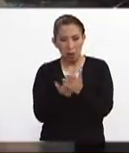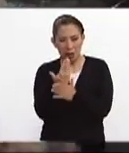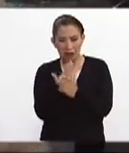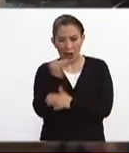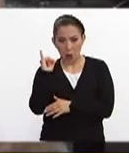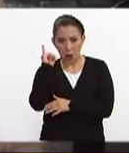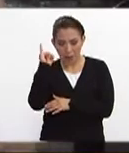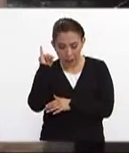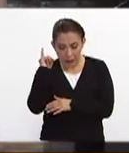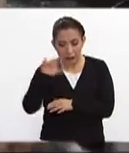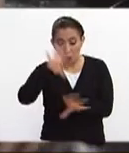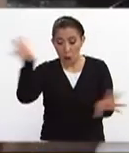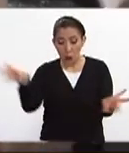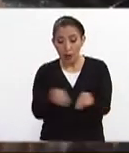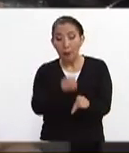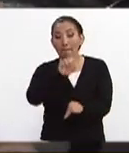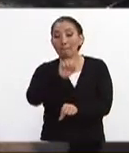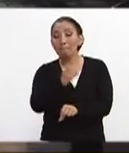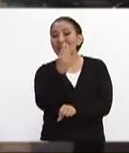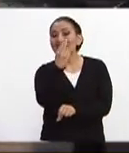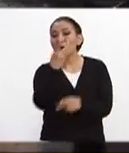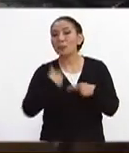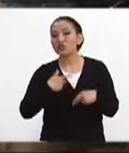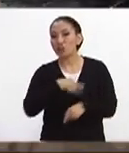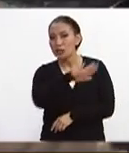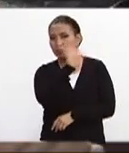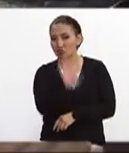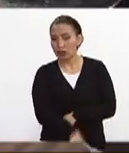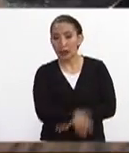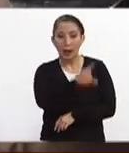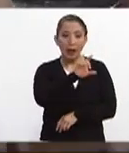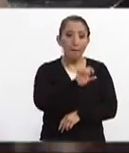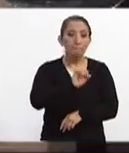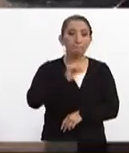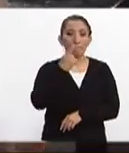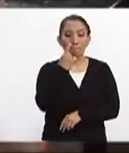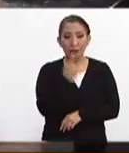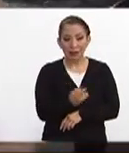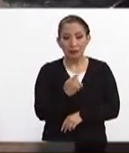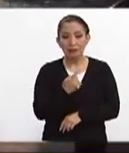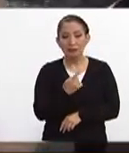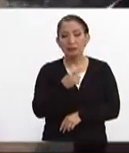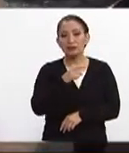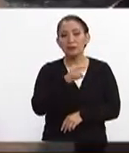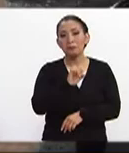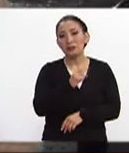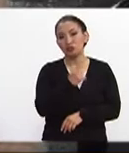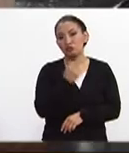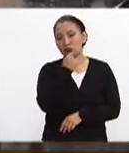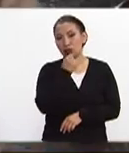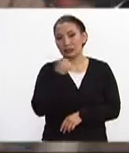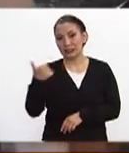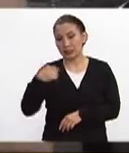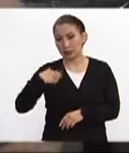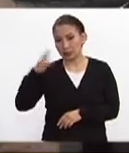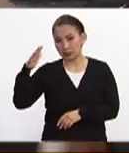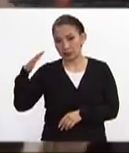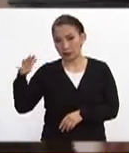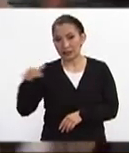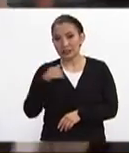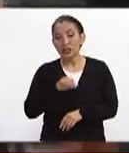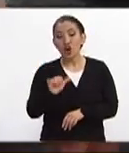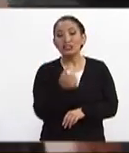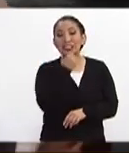jueves eso nos da un total de 25 personas muertas 21 niños y 6 adultos y 11 niños